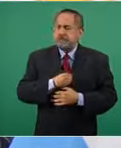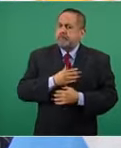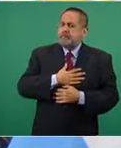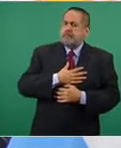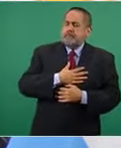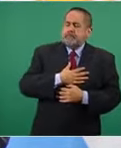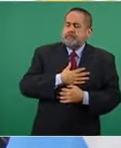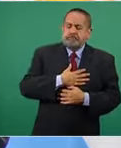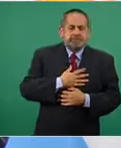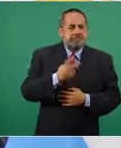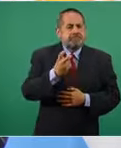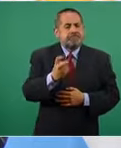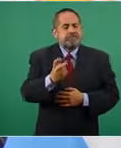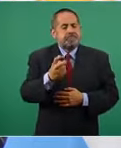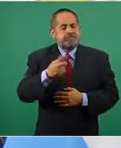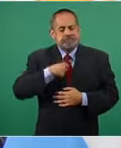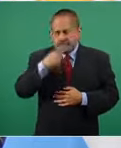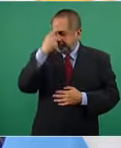por México.